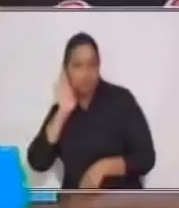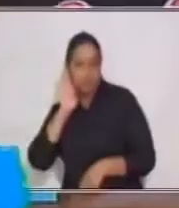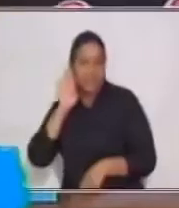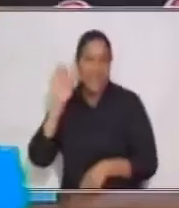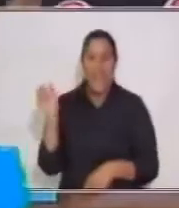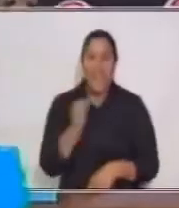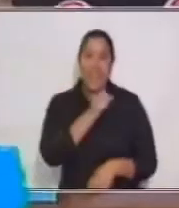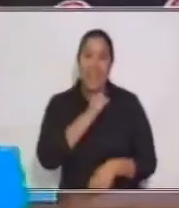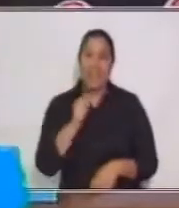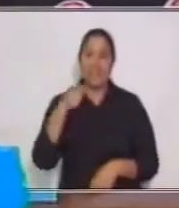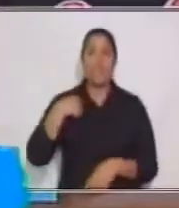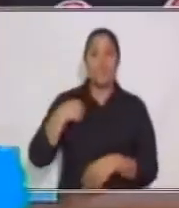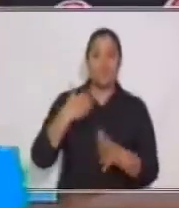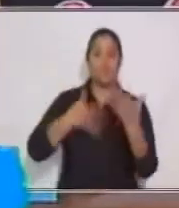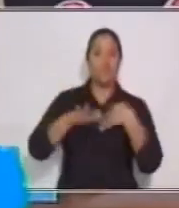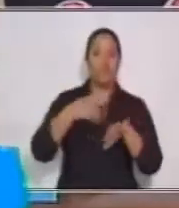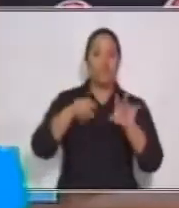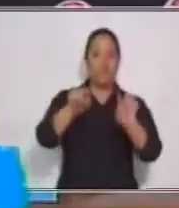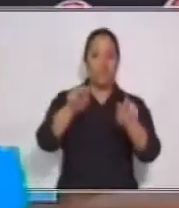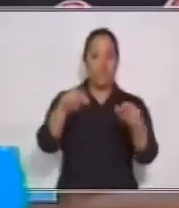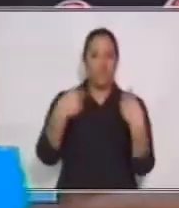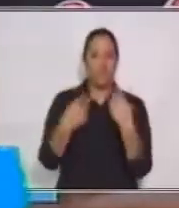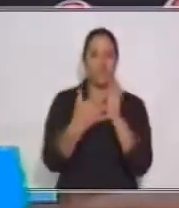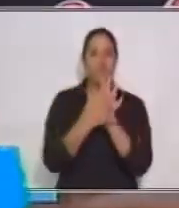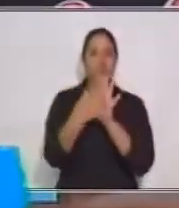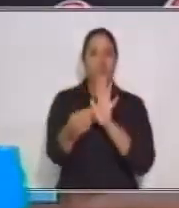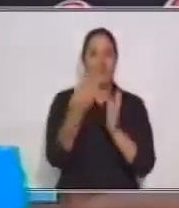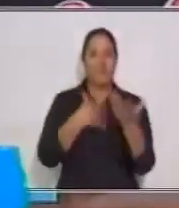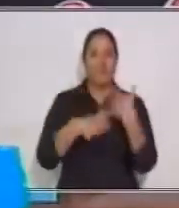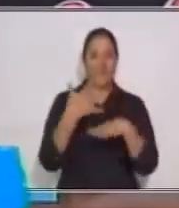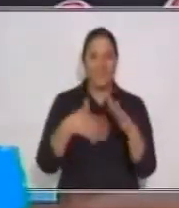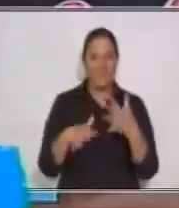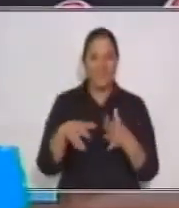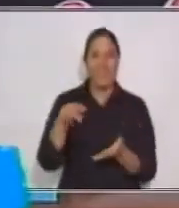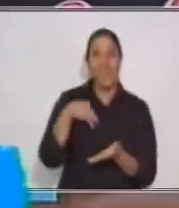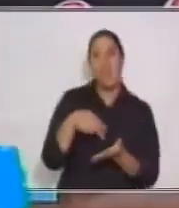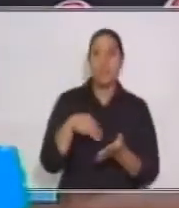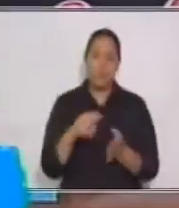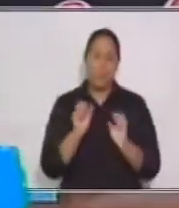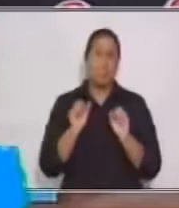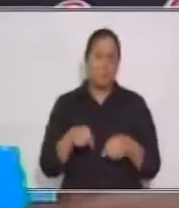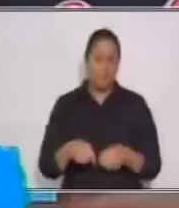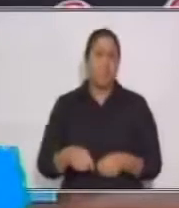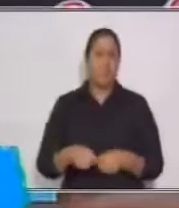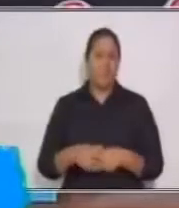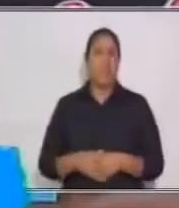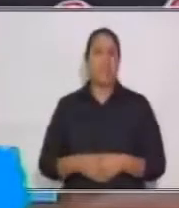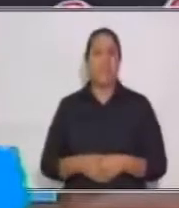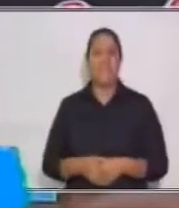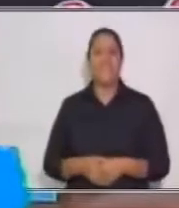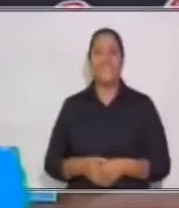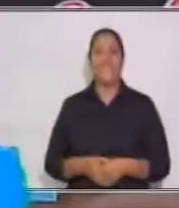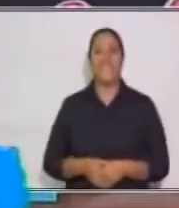a mover. ¿De acuerdo? Muy bien. Vamos a ver entonces nuestra canción.